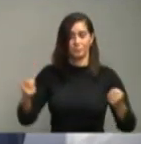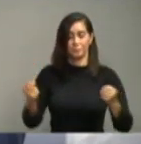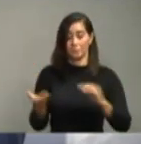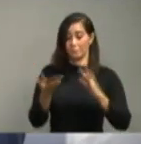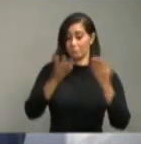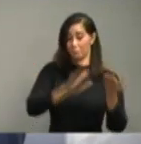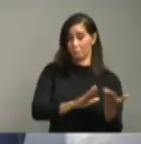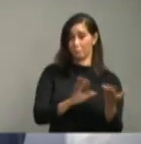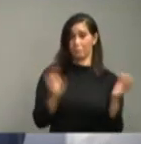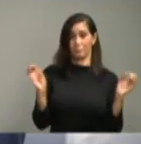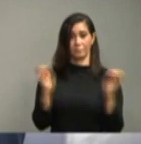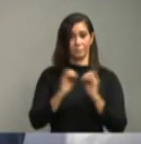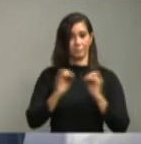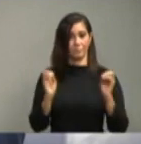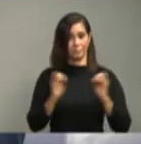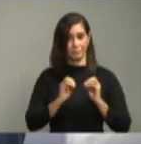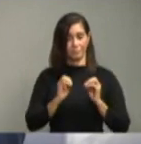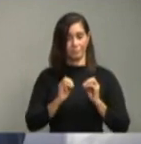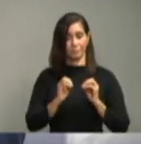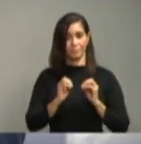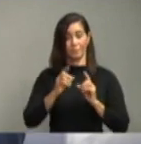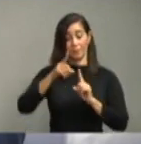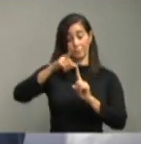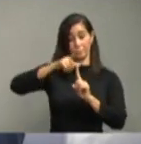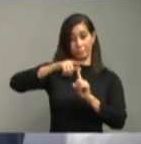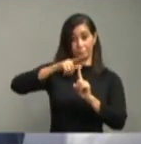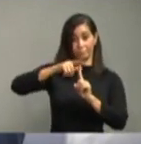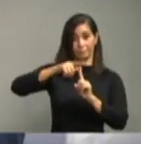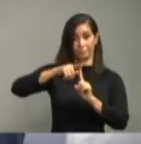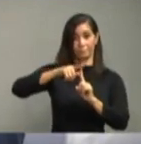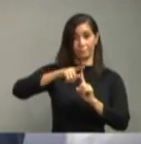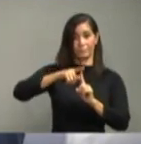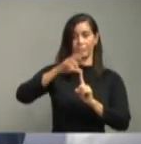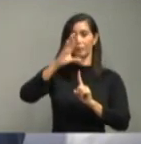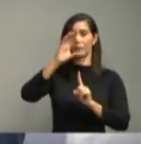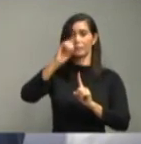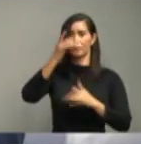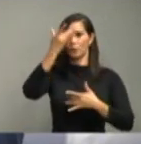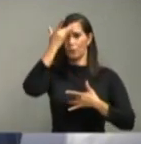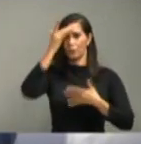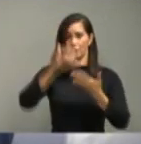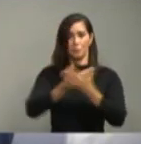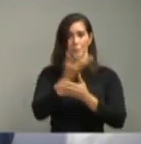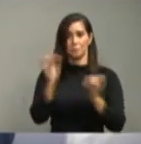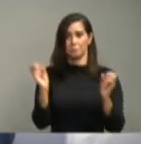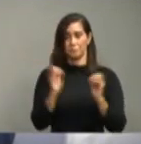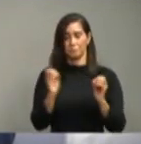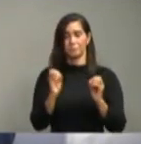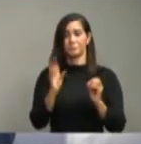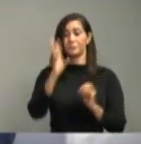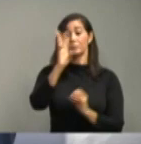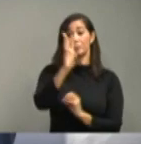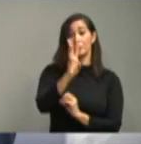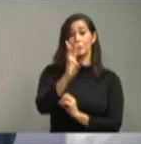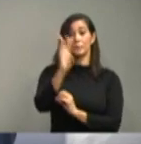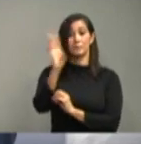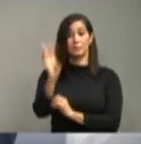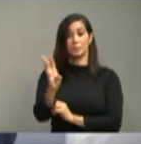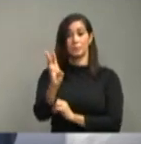cero fallecimiento. San Cristóbal, 0 casos nuevos, 66